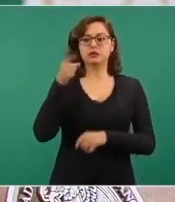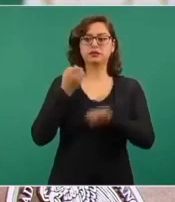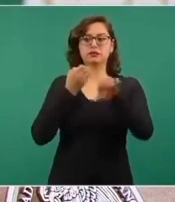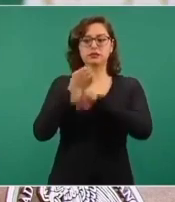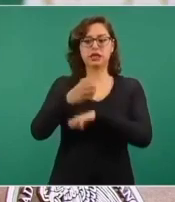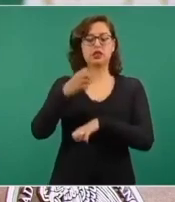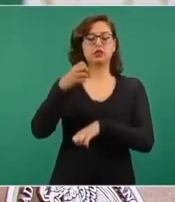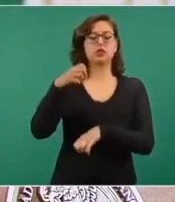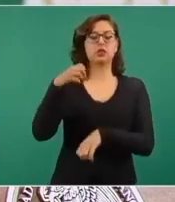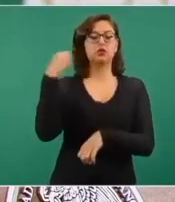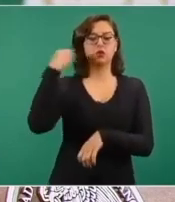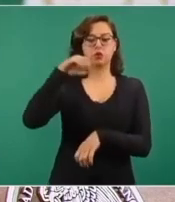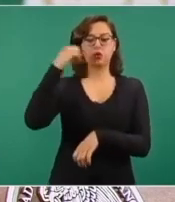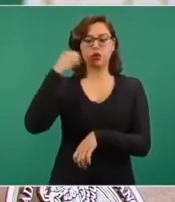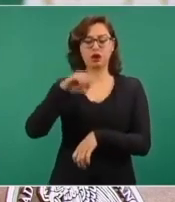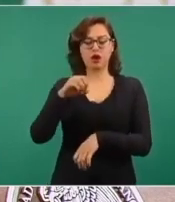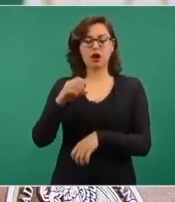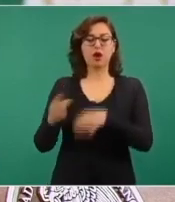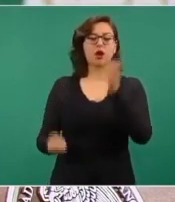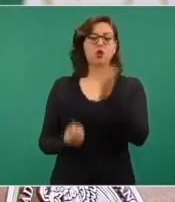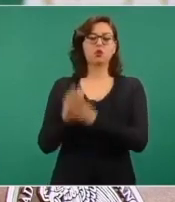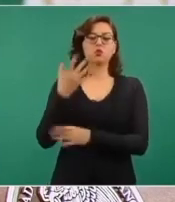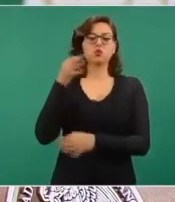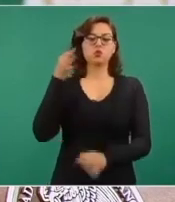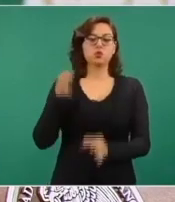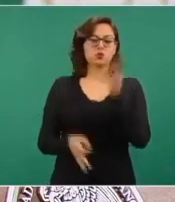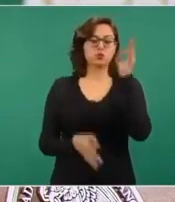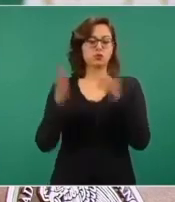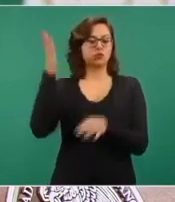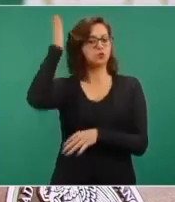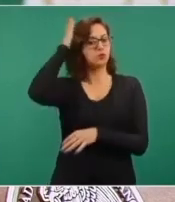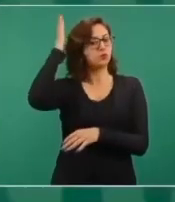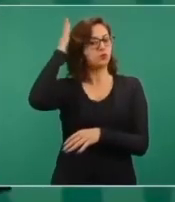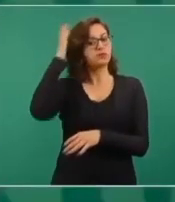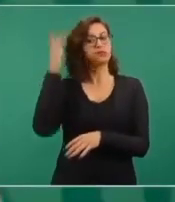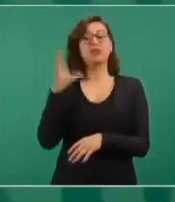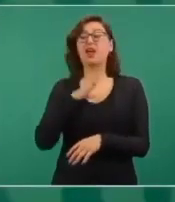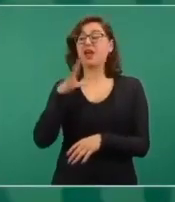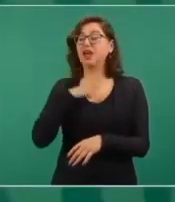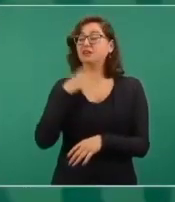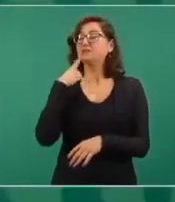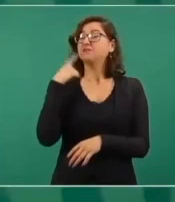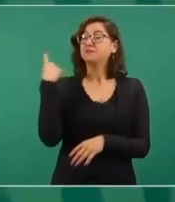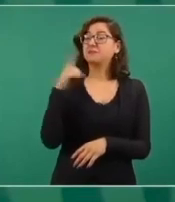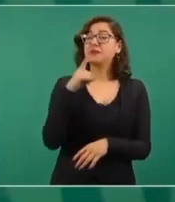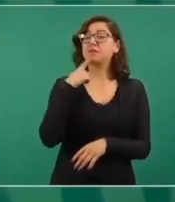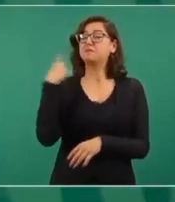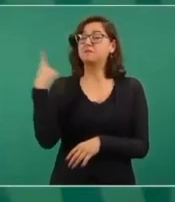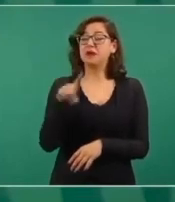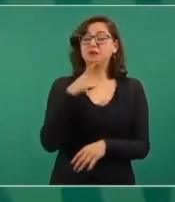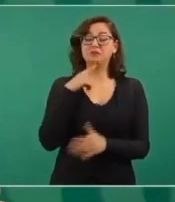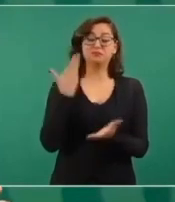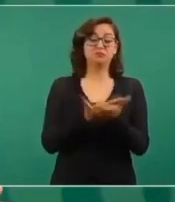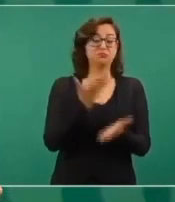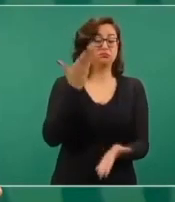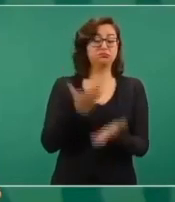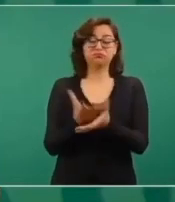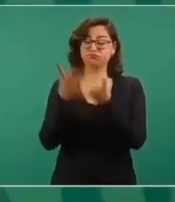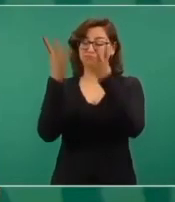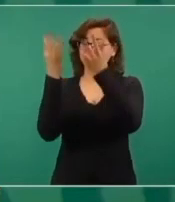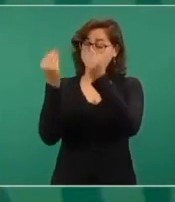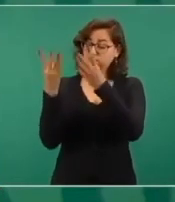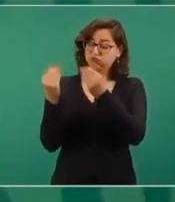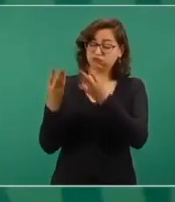Oaxaca a analizar la situación de los posos penales que tienen abiertos dirigentes de todas las organizaciones.